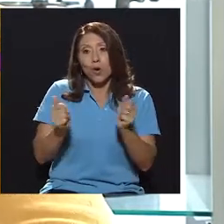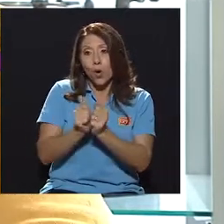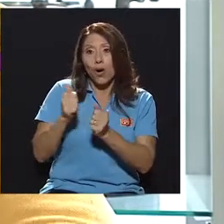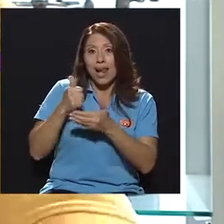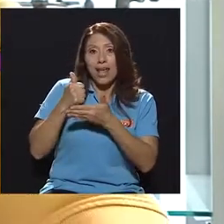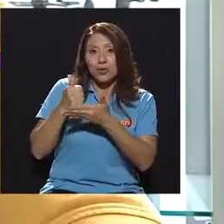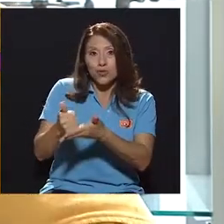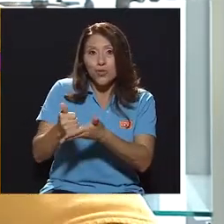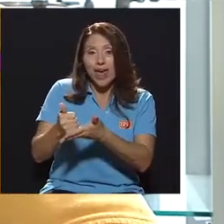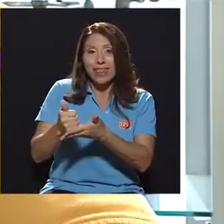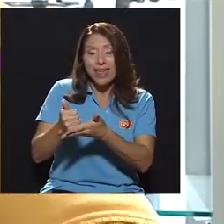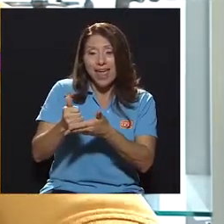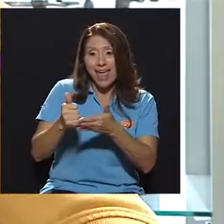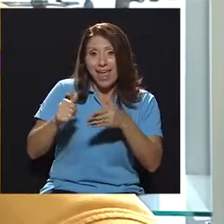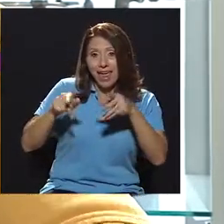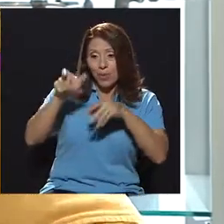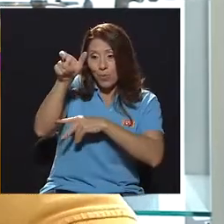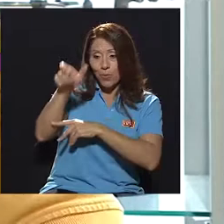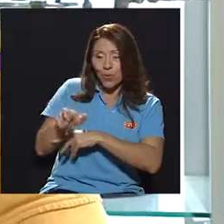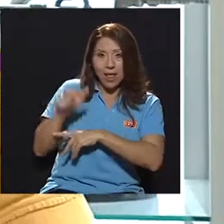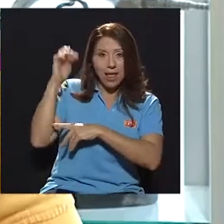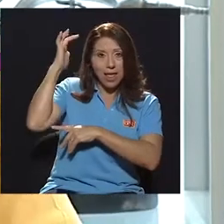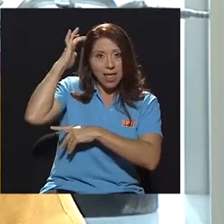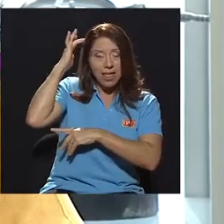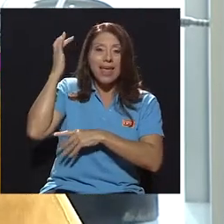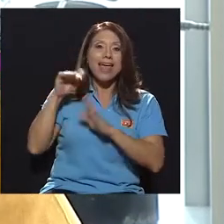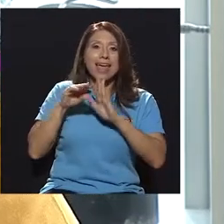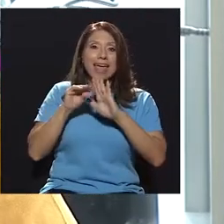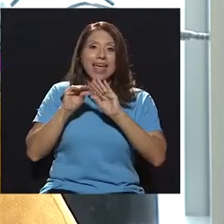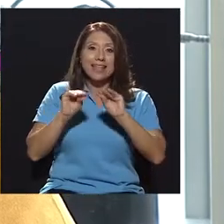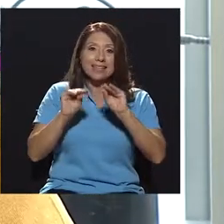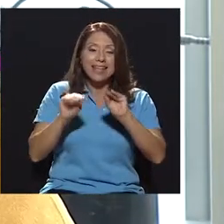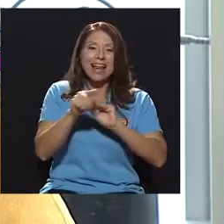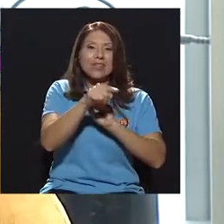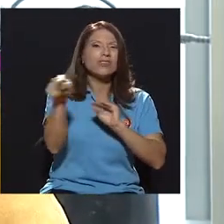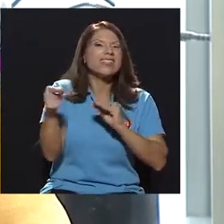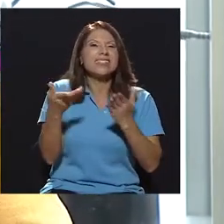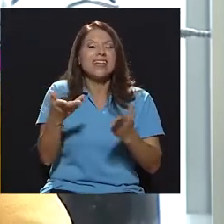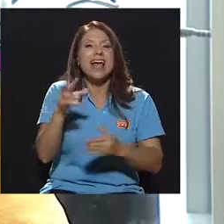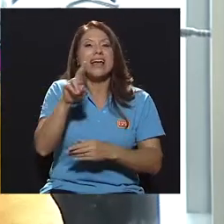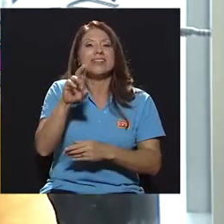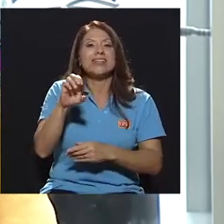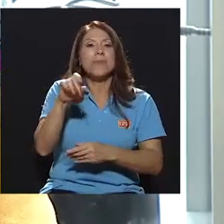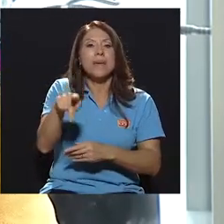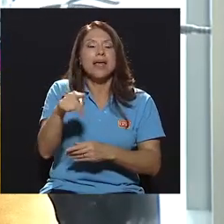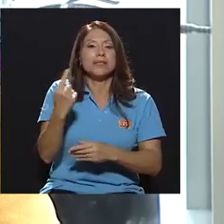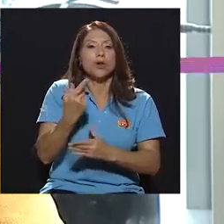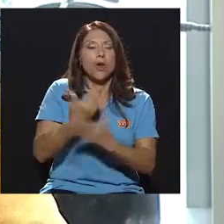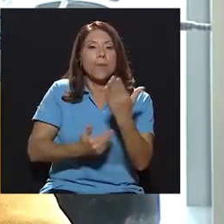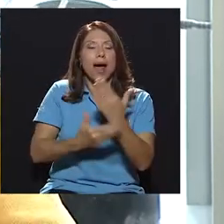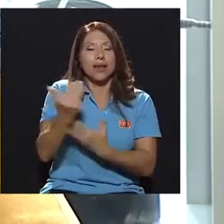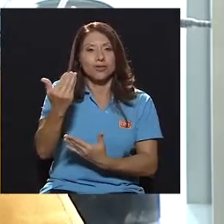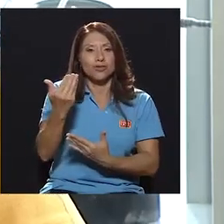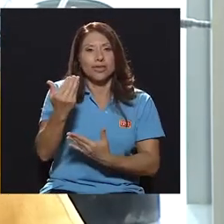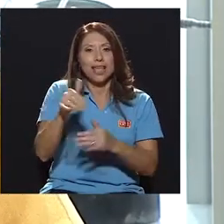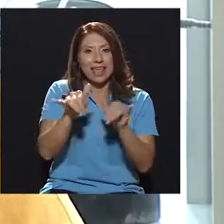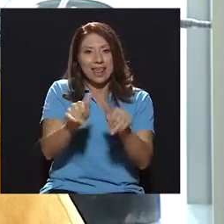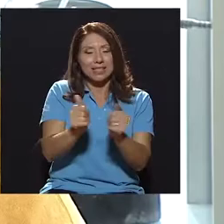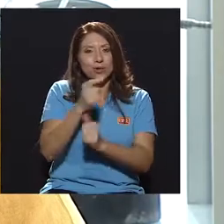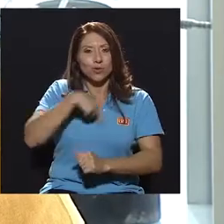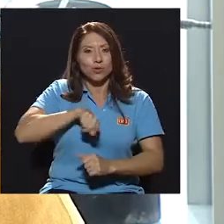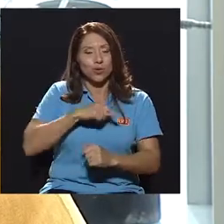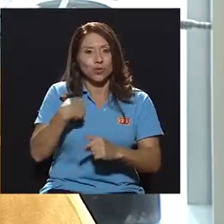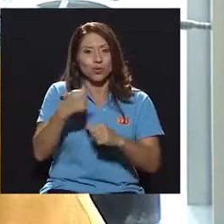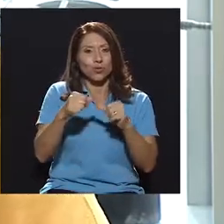pues, con la ayuda del maniquí, enseñarle allá en sus hogares en qué consiste el RCP Solomanos. Quédense con